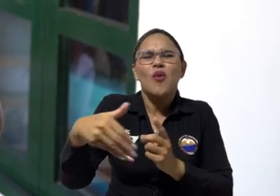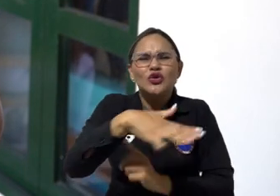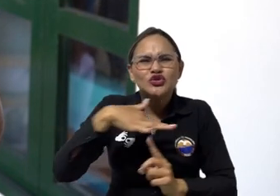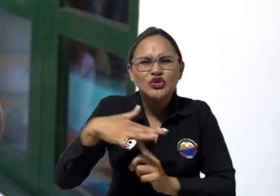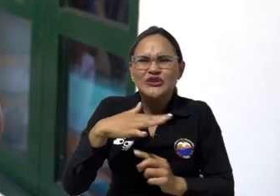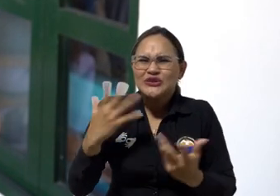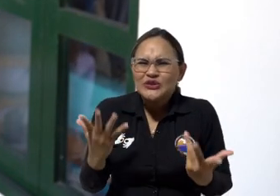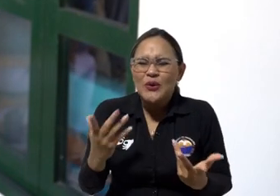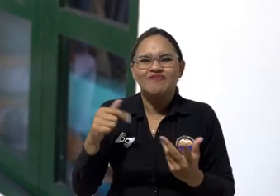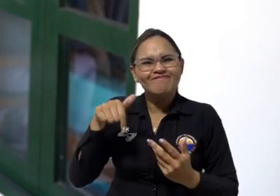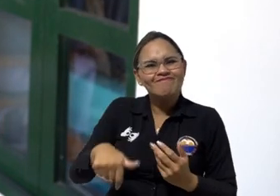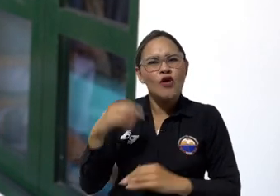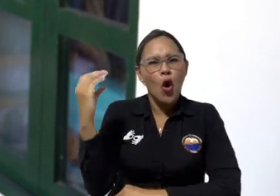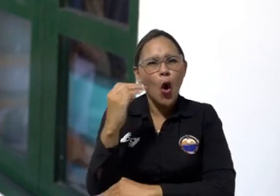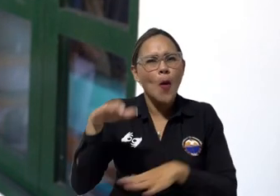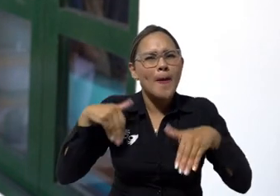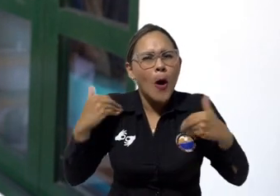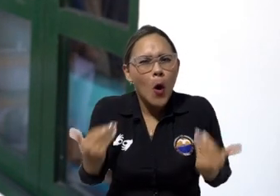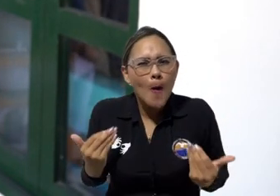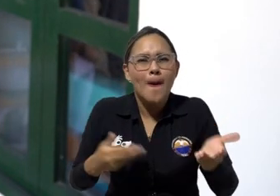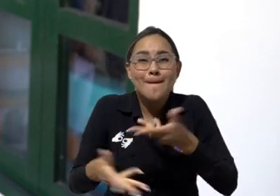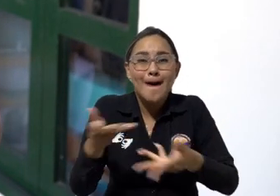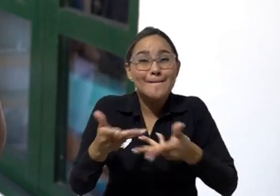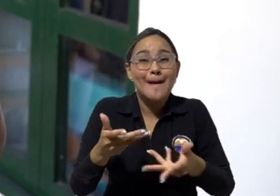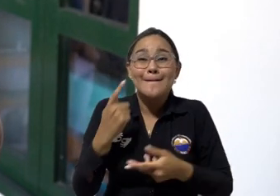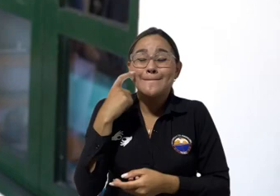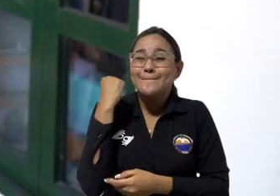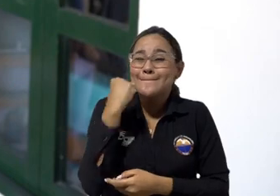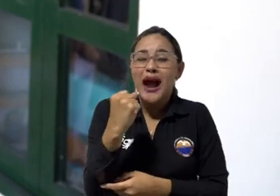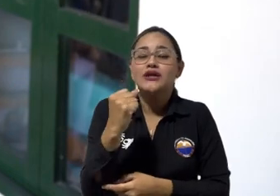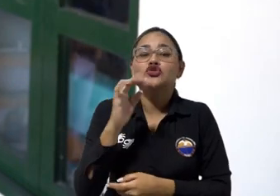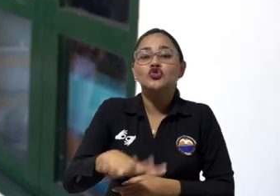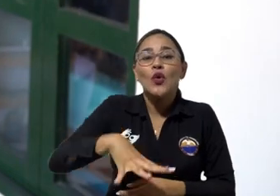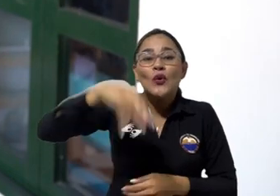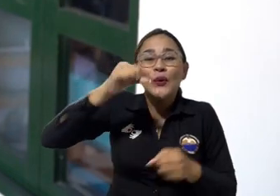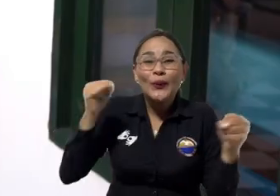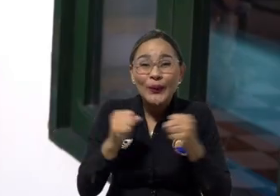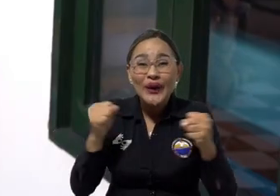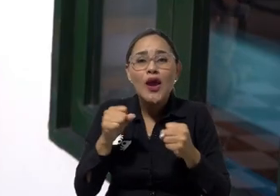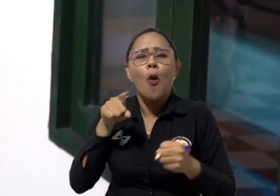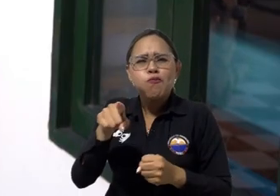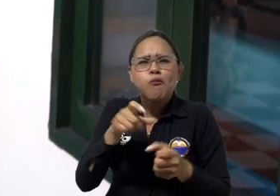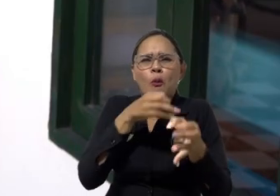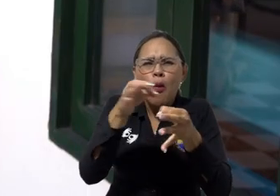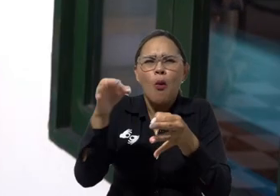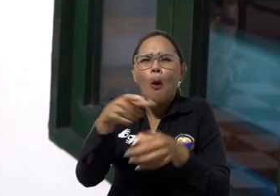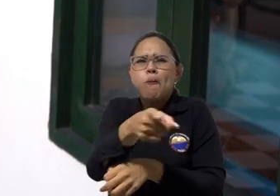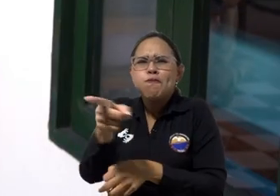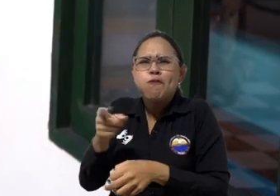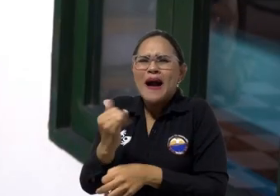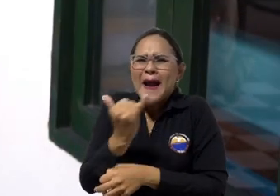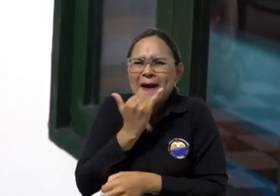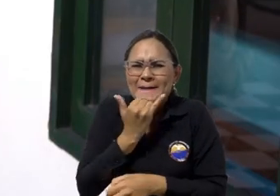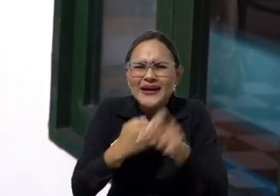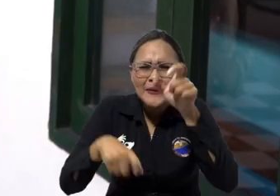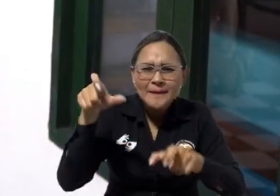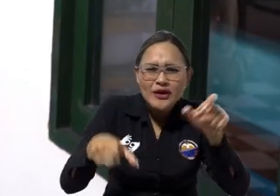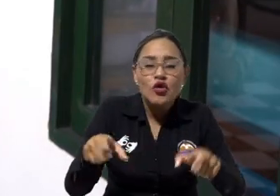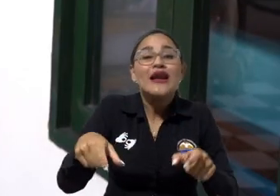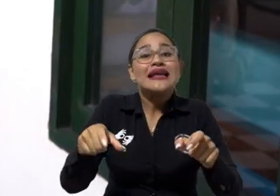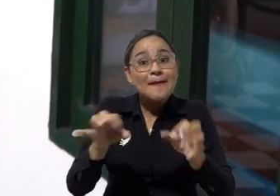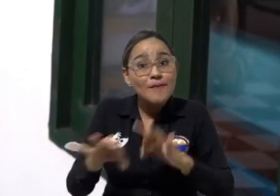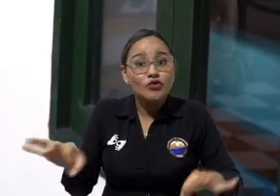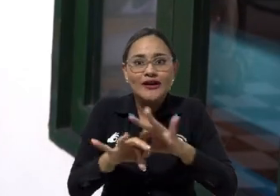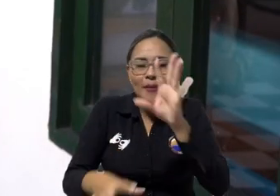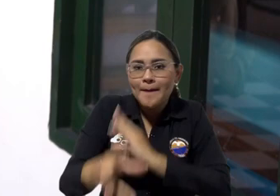territorio colombiano, especialmente en la Sierra Nevada de Santa Marta, con los sujetos, con los pueblos. Poder intercambiar ideas y generar esos